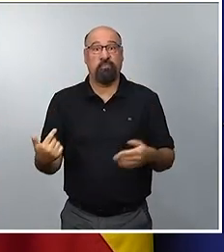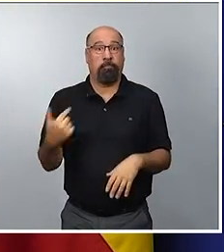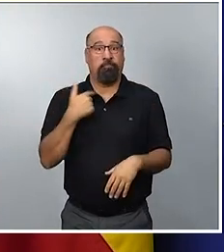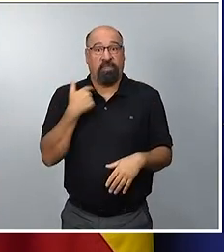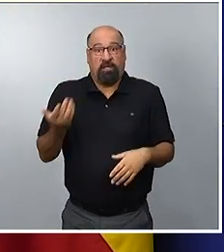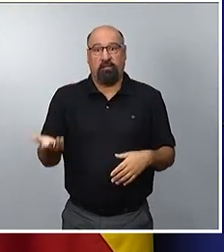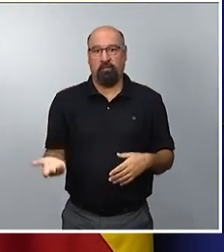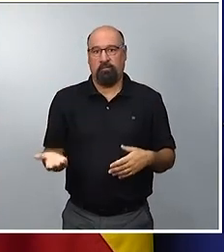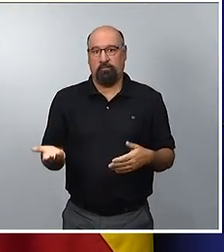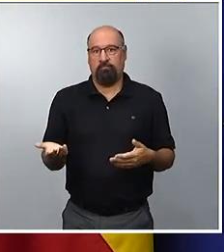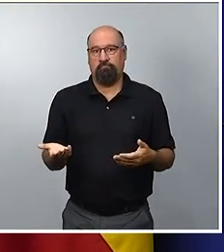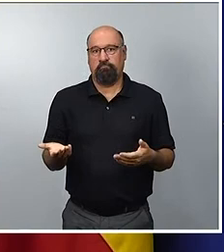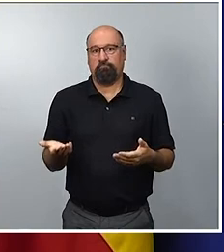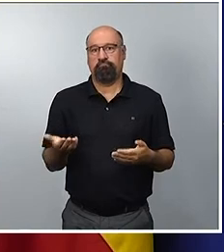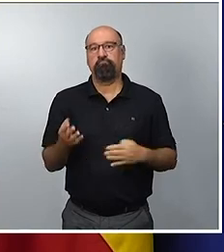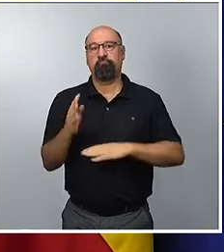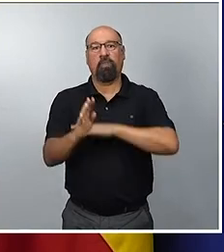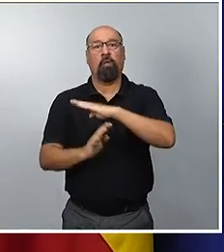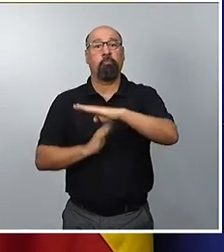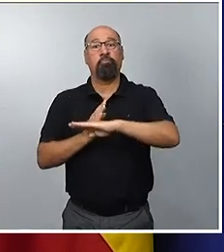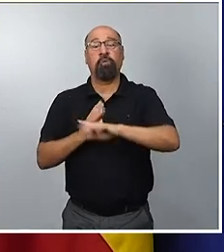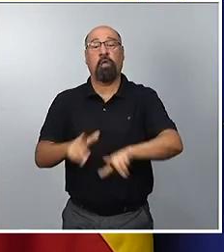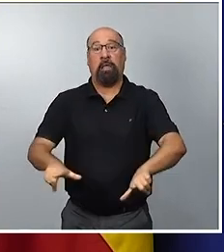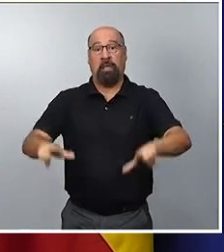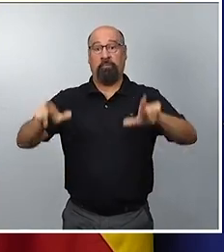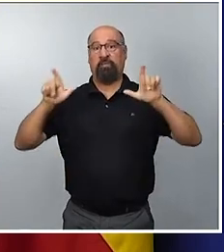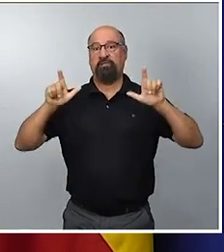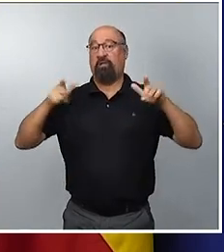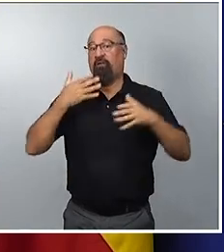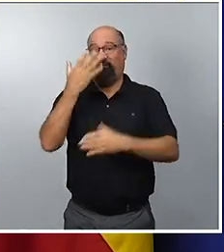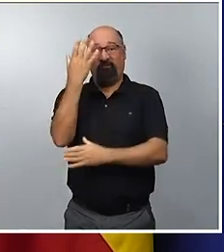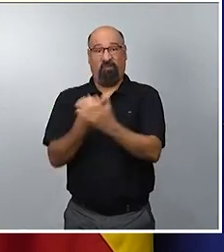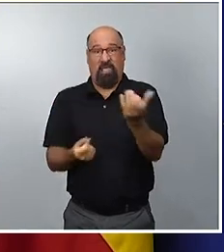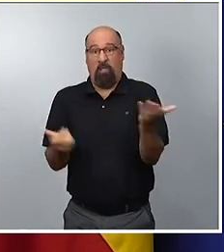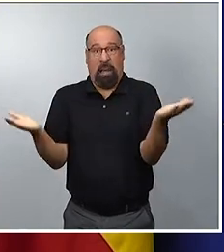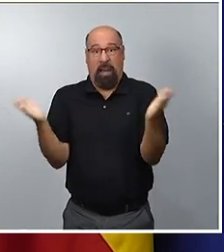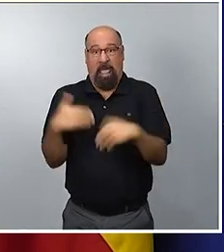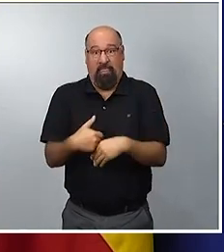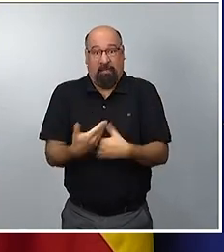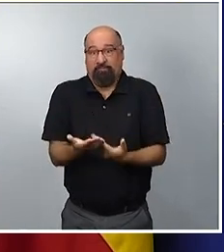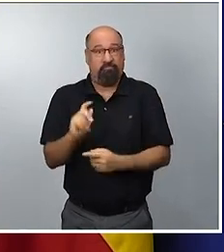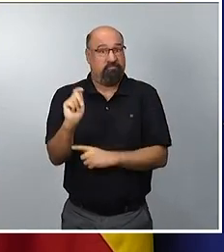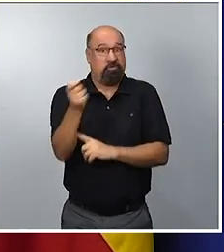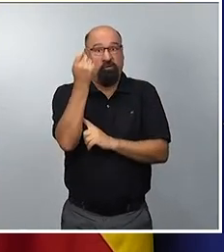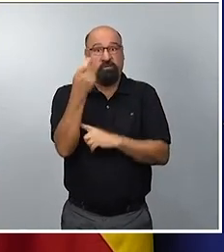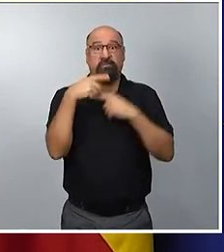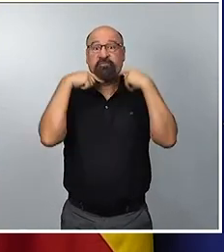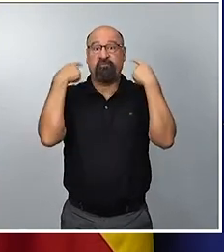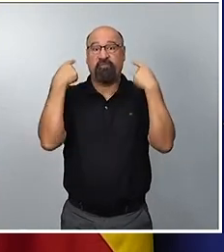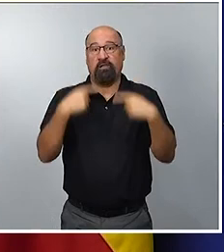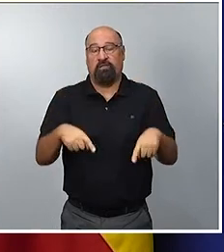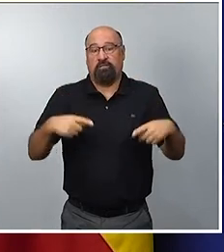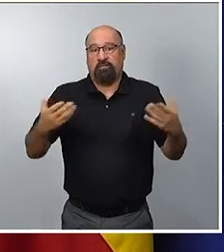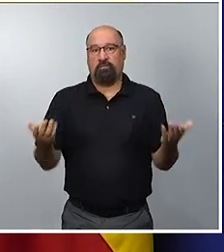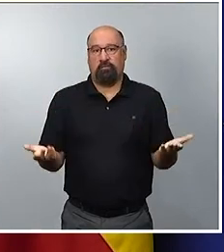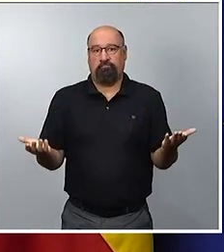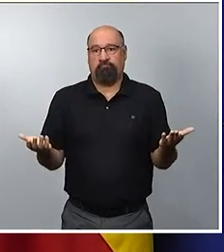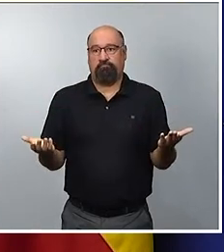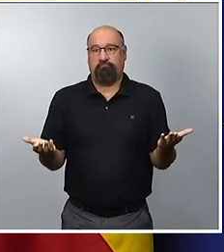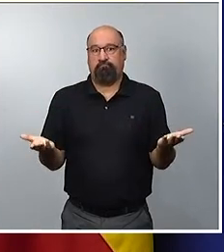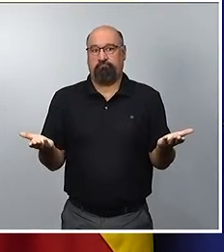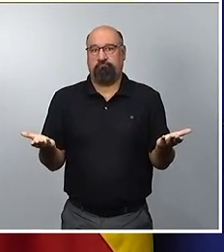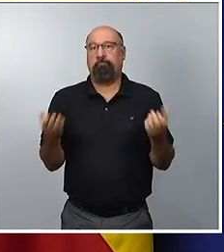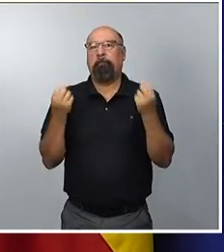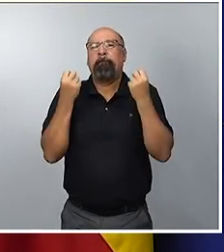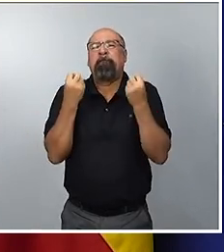una investidura que se sabe fallida desde el inicio, que él mismo ha confesado fallida. ¿Para qué,